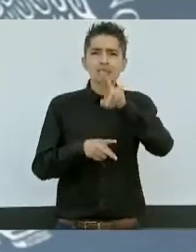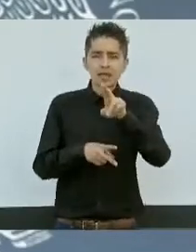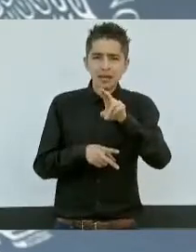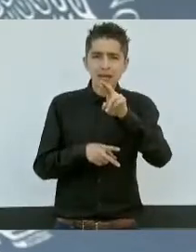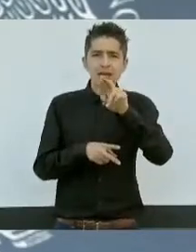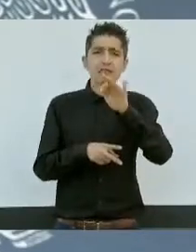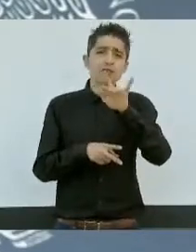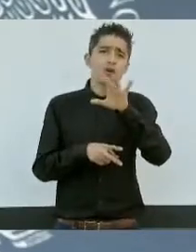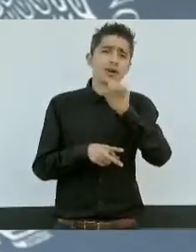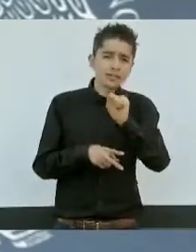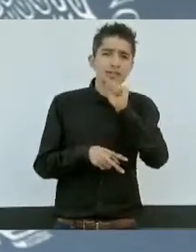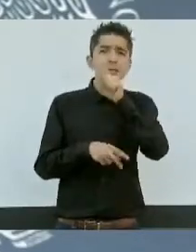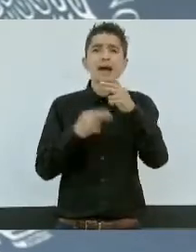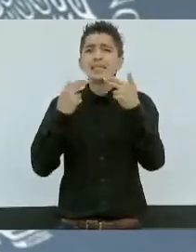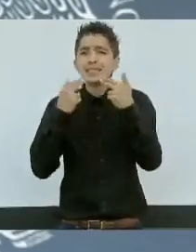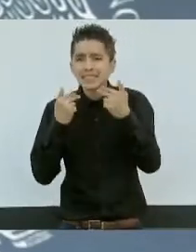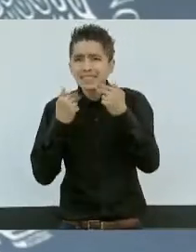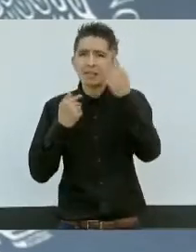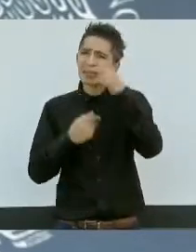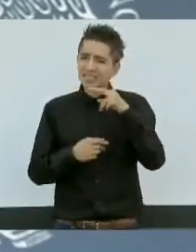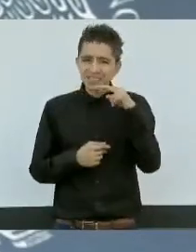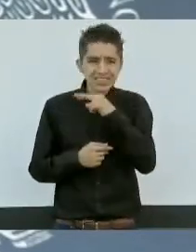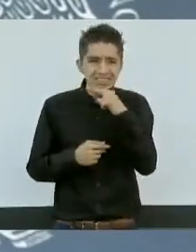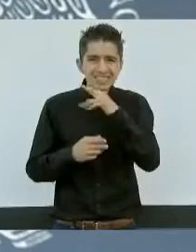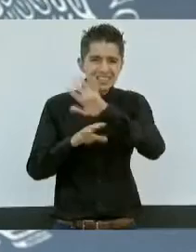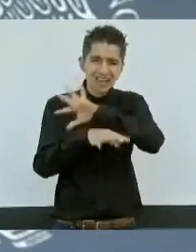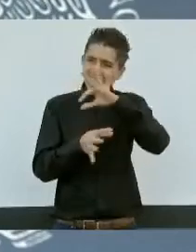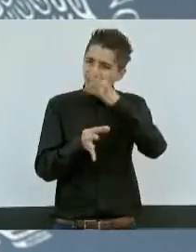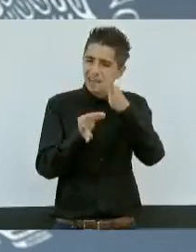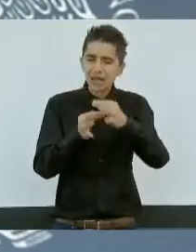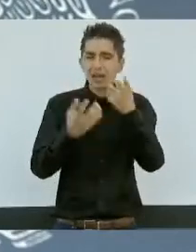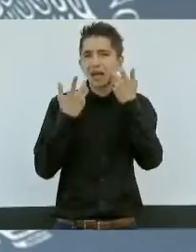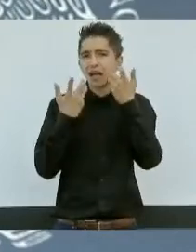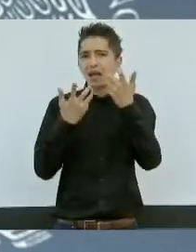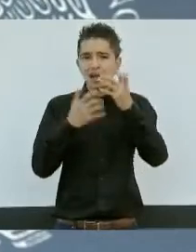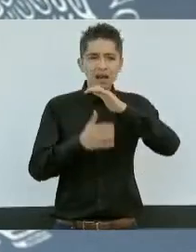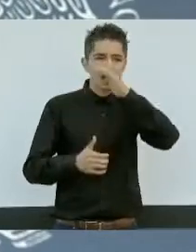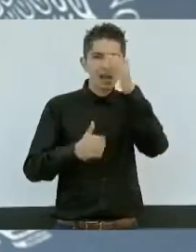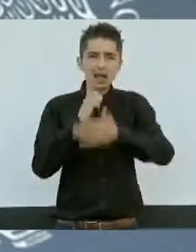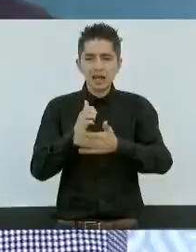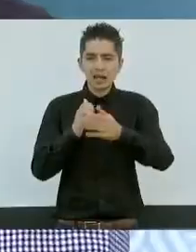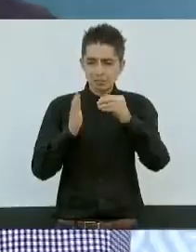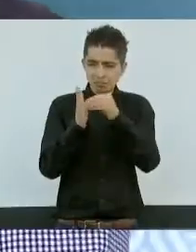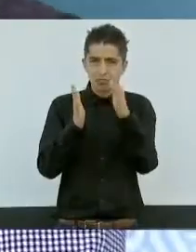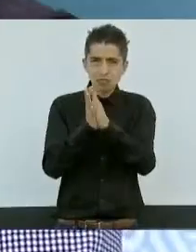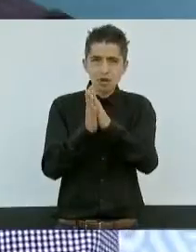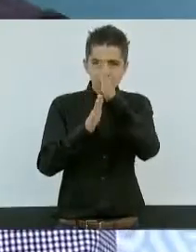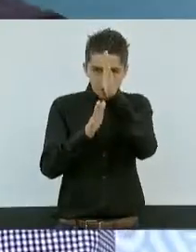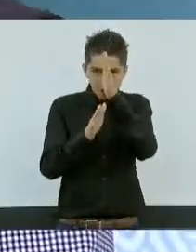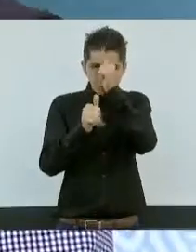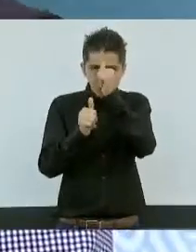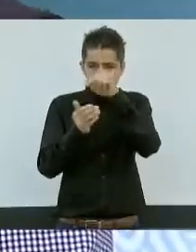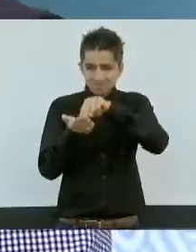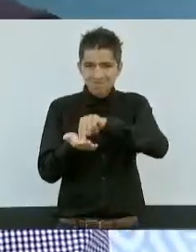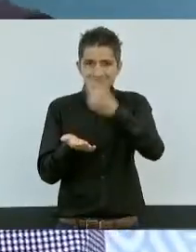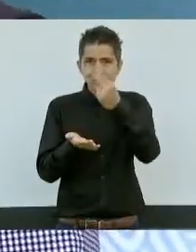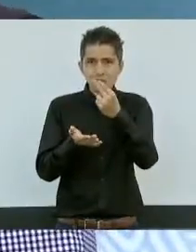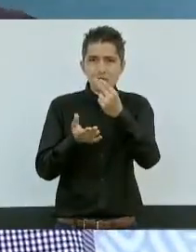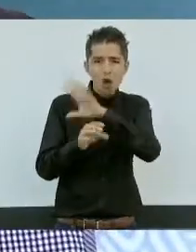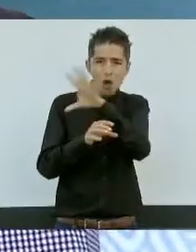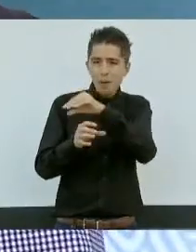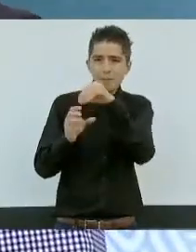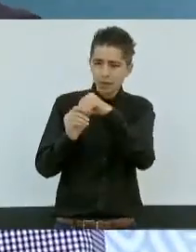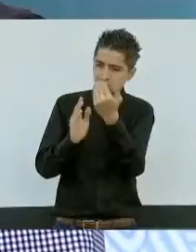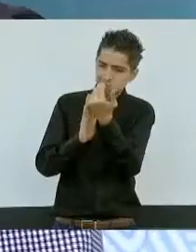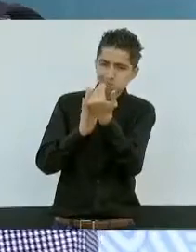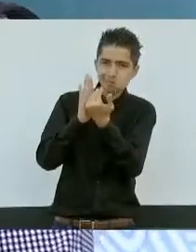Hacienda para que pronto podamos terminar los lineamientos del convenio, los anexos y, sobre